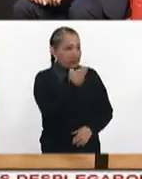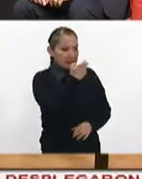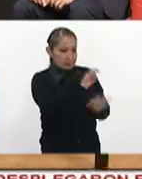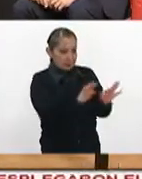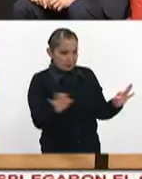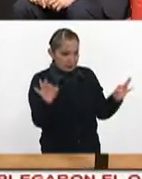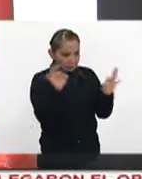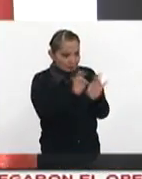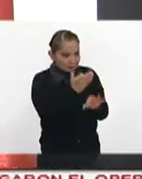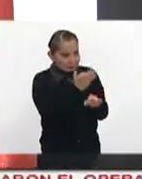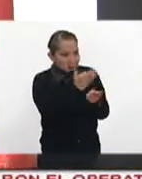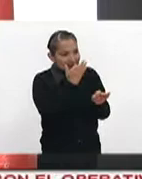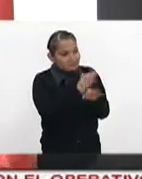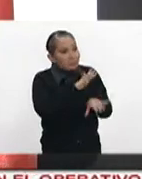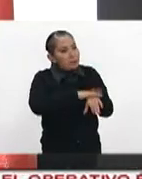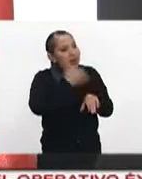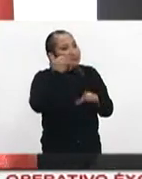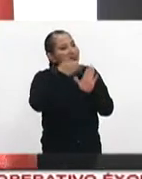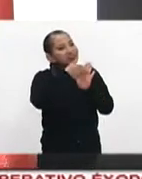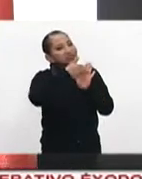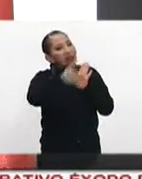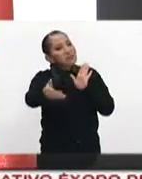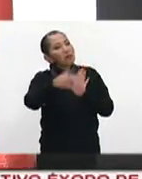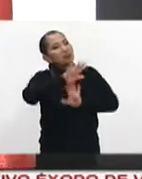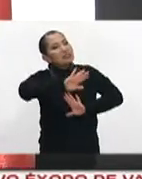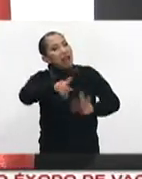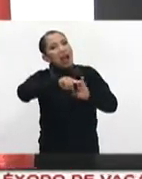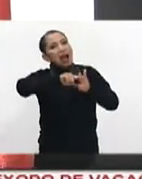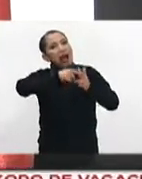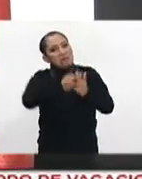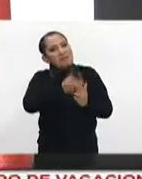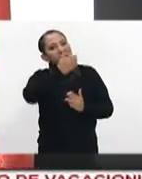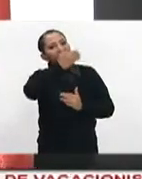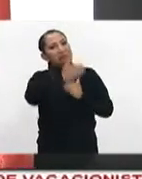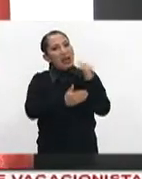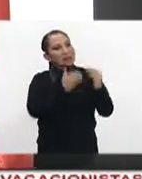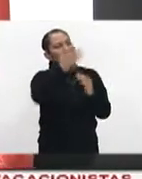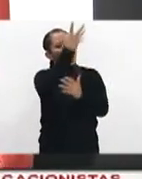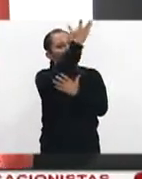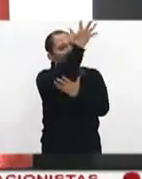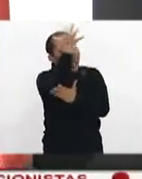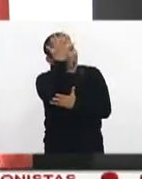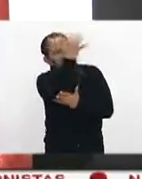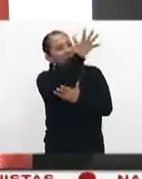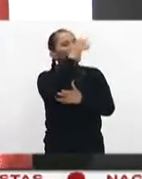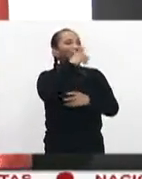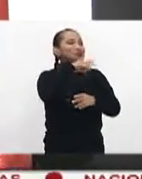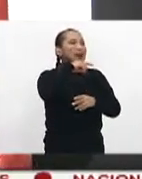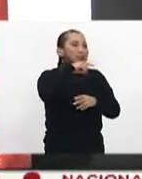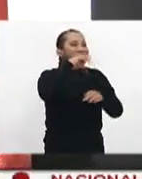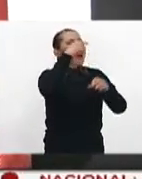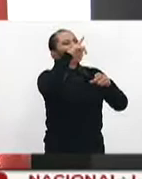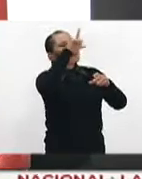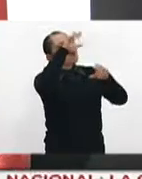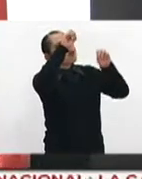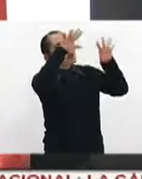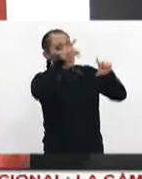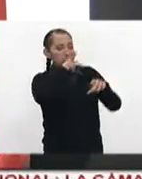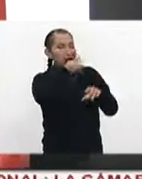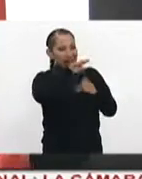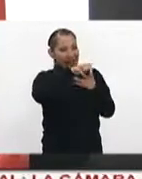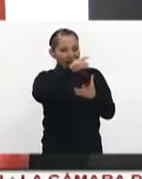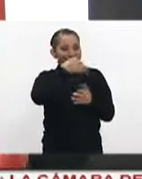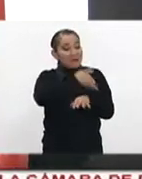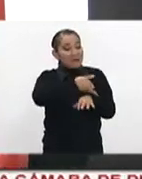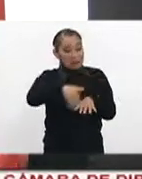importante, ahorita sobre todo en esta temporada que ya arrancamos con los arbolitos, todos los padres de familia en